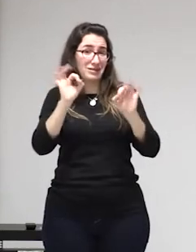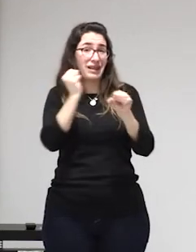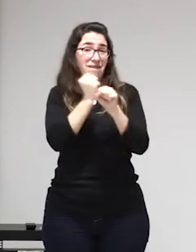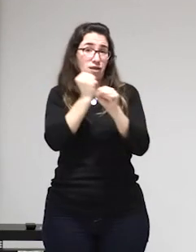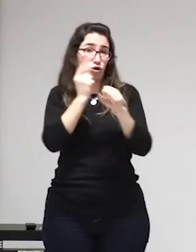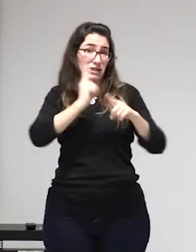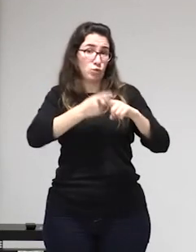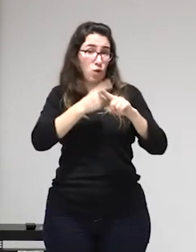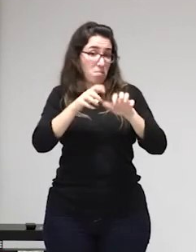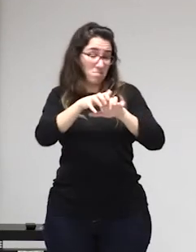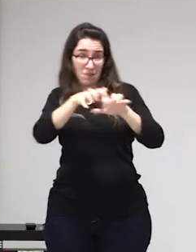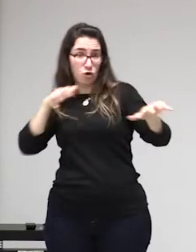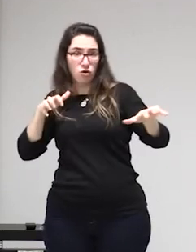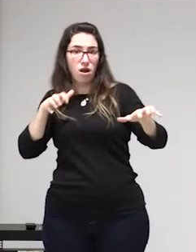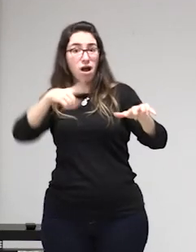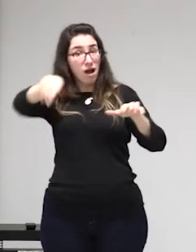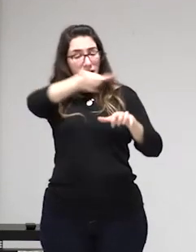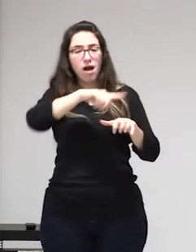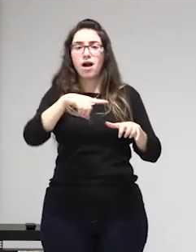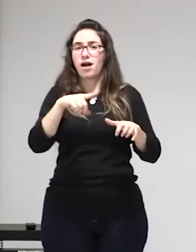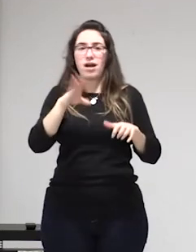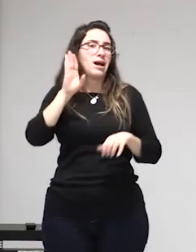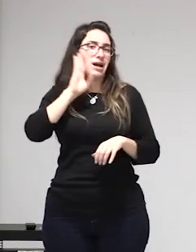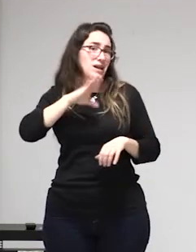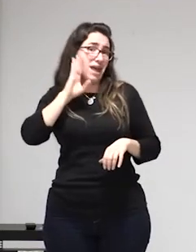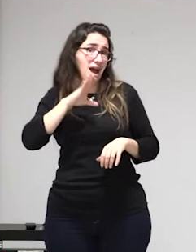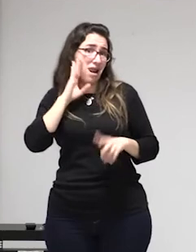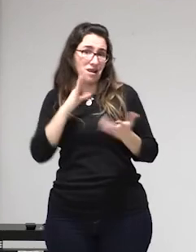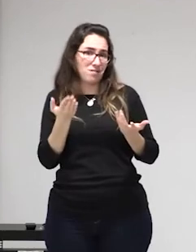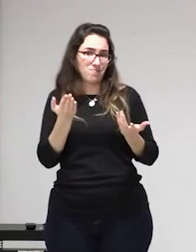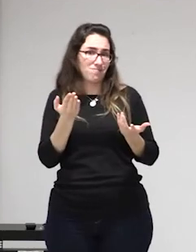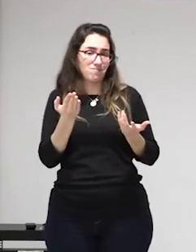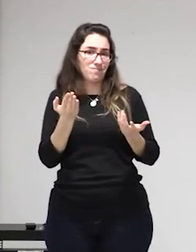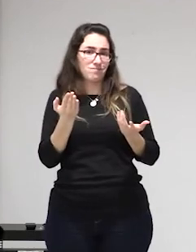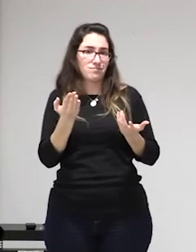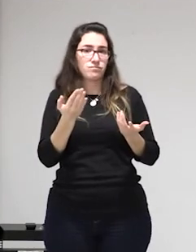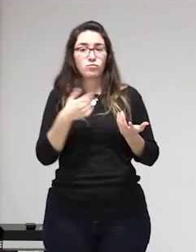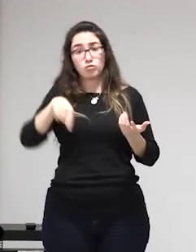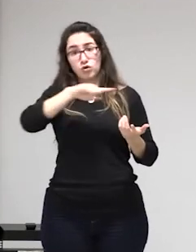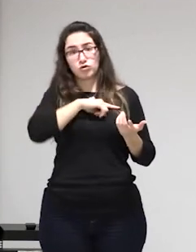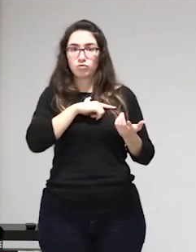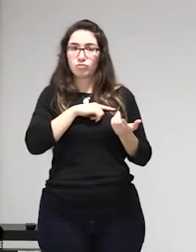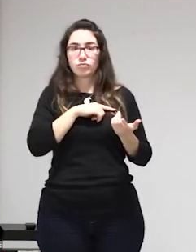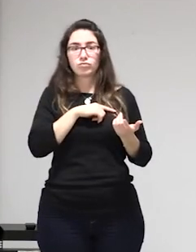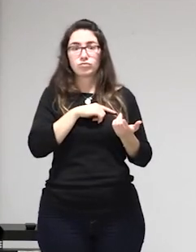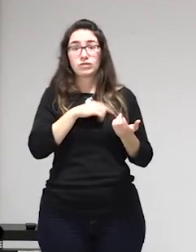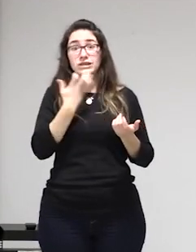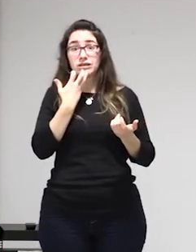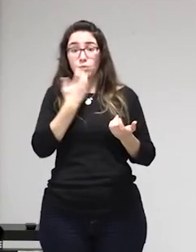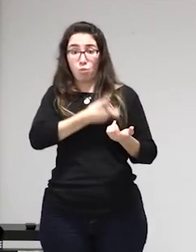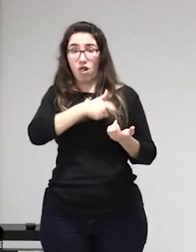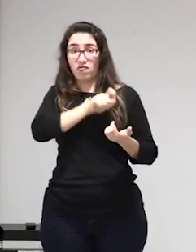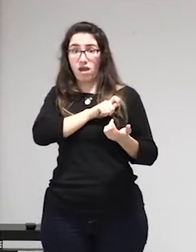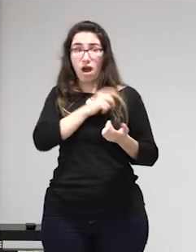raíz de esta situación de falta de acceso a la vivienda hay un bueno hay una clara